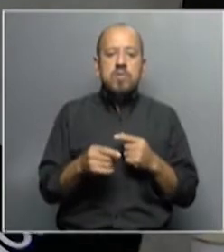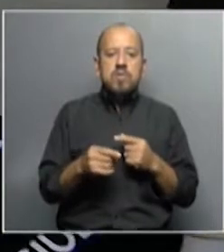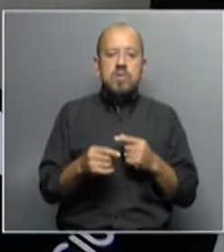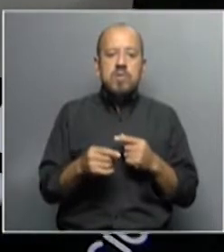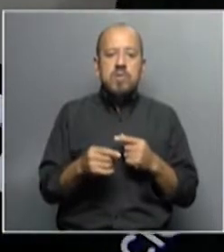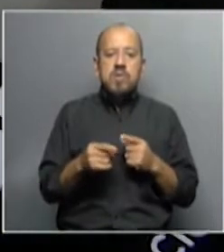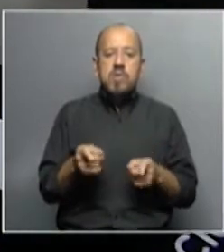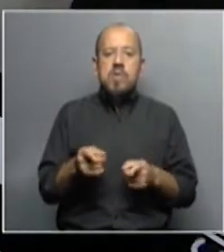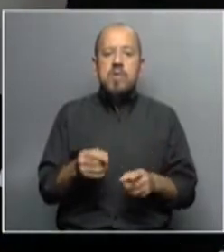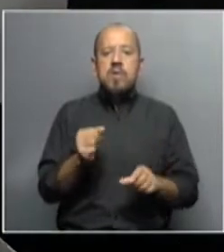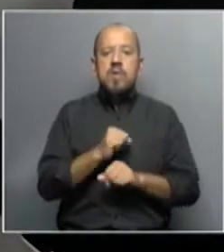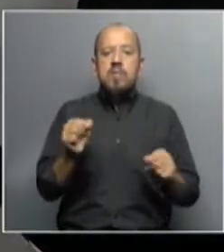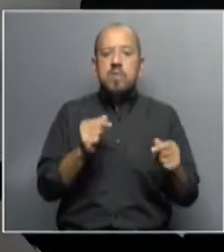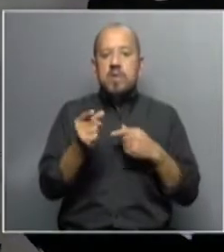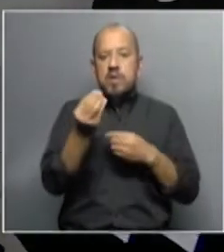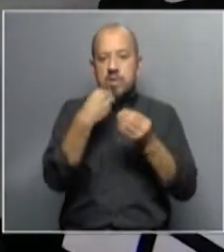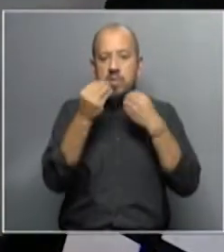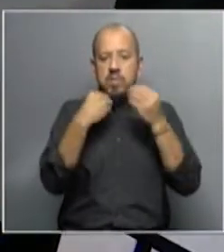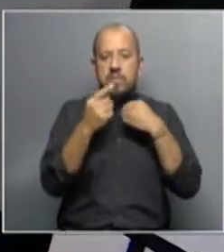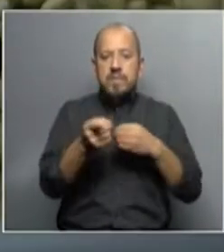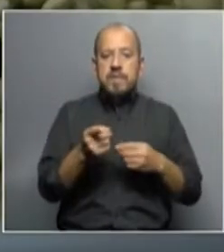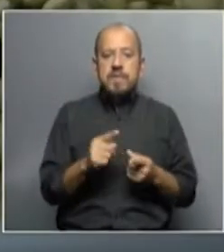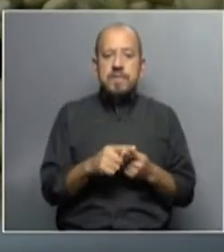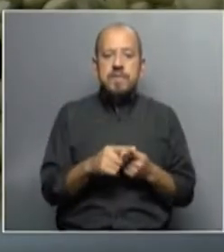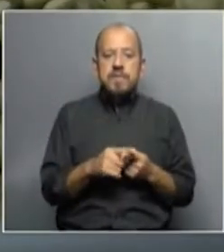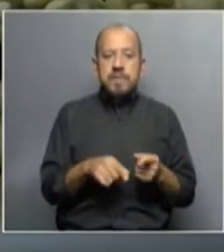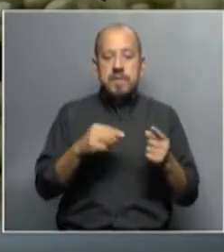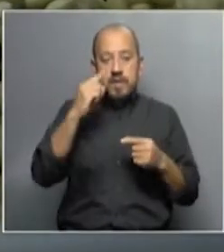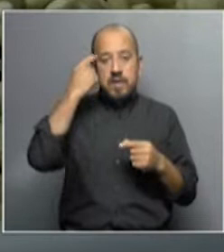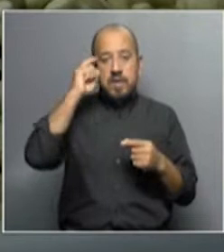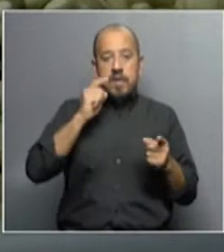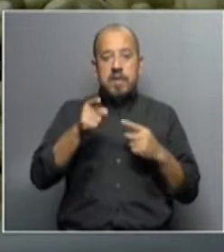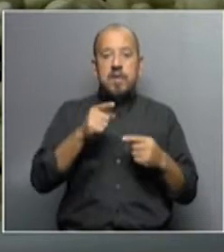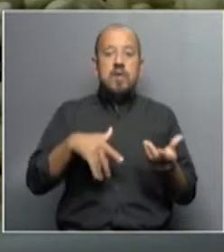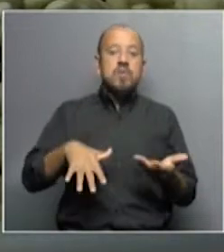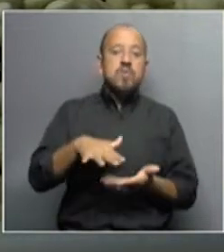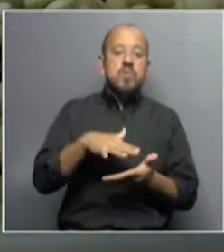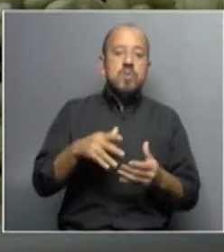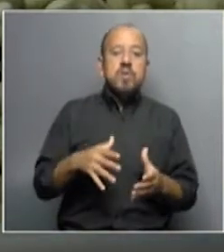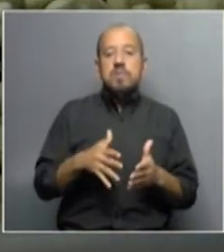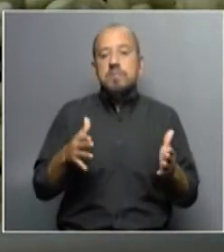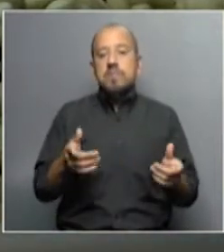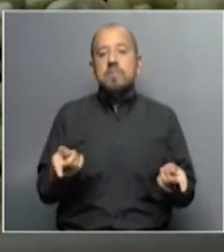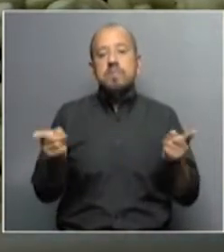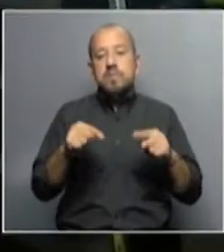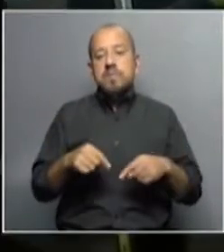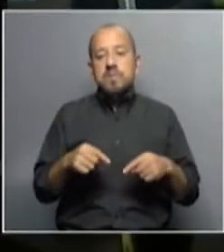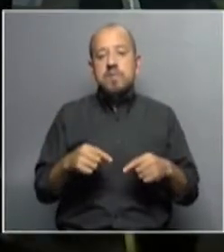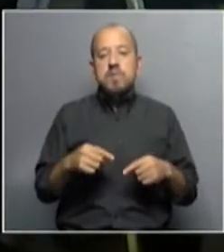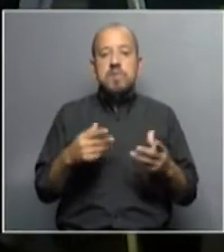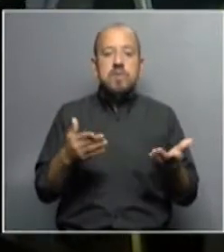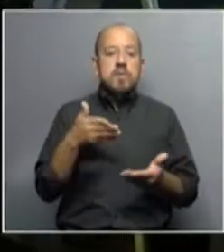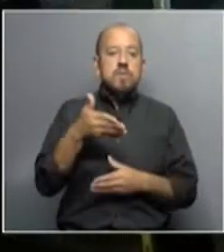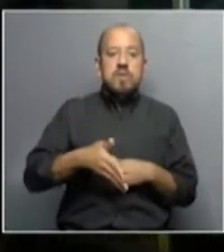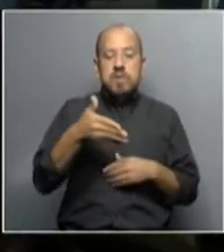para que puedan comer y tener algo en su estómago. La idea es que es un espacio abierto, que pueda la gente venir la que quiera,